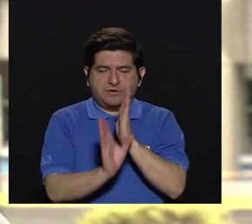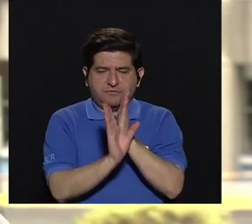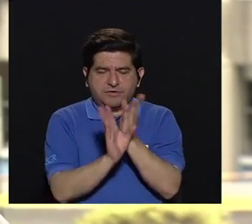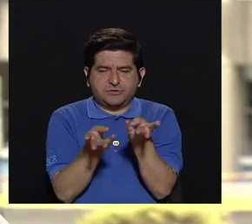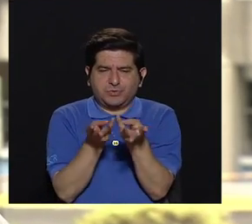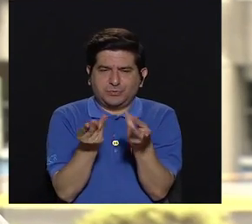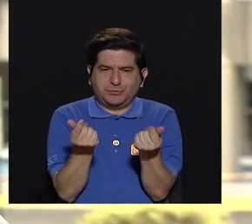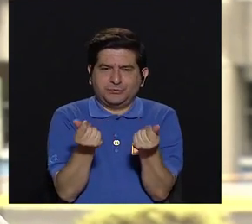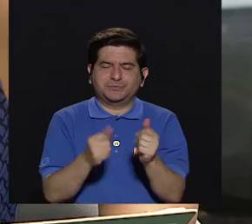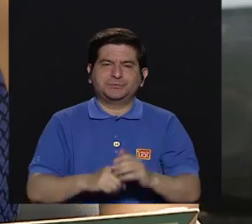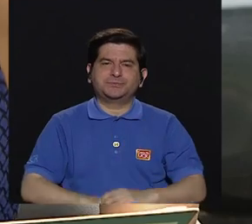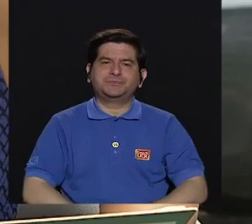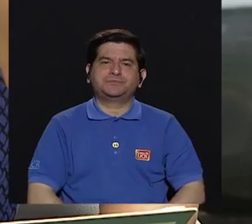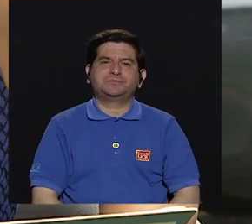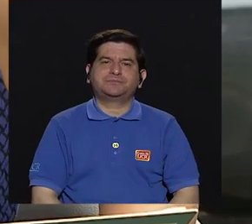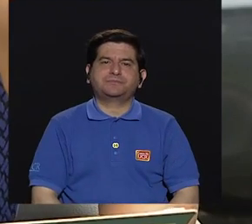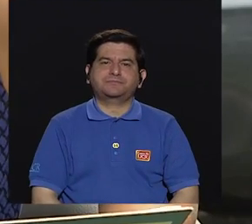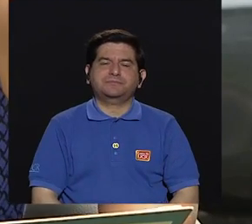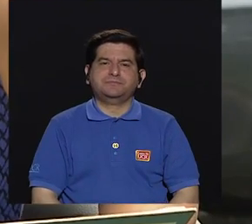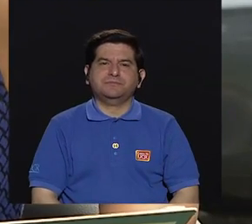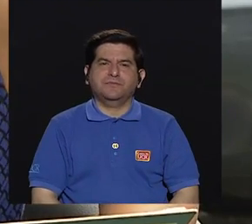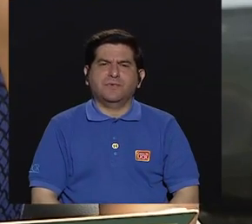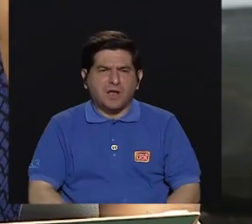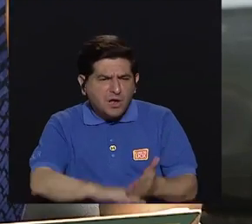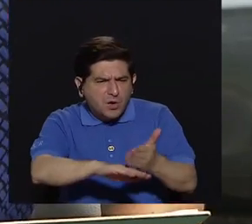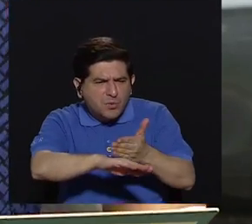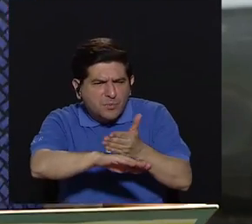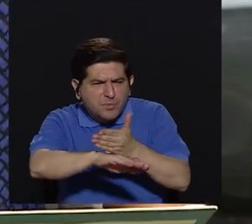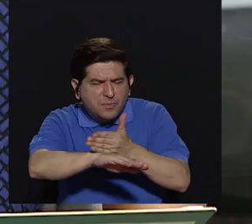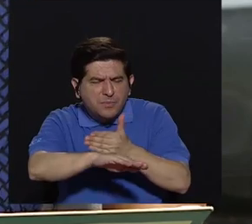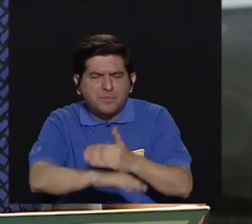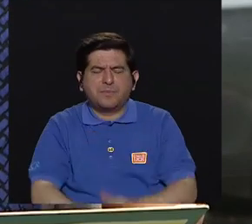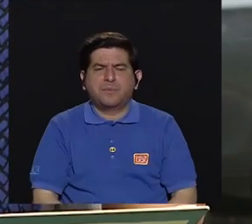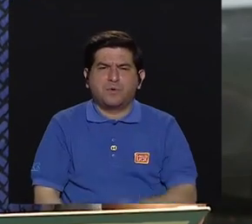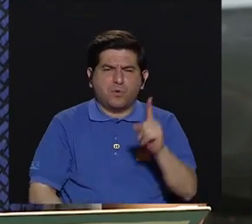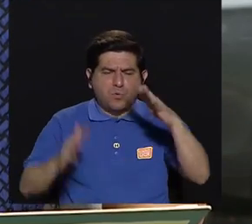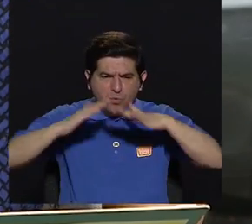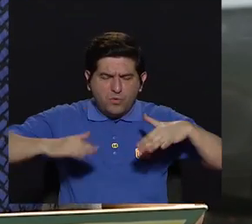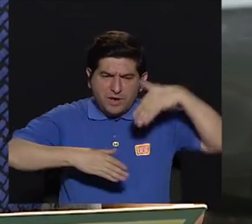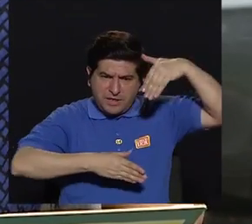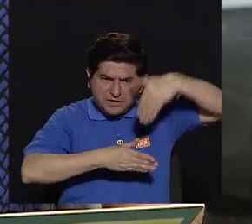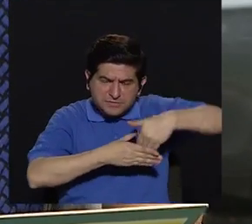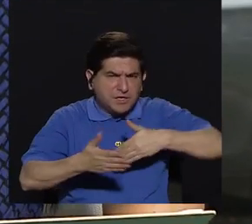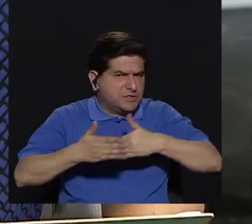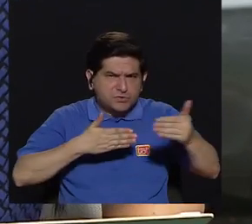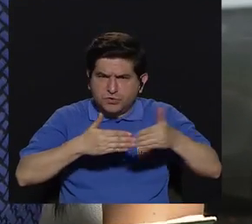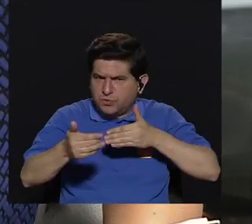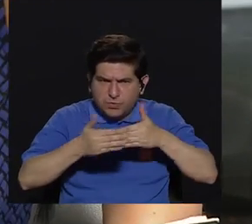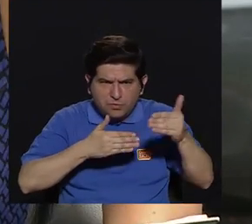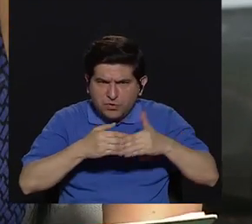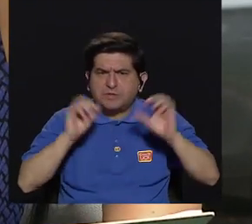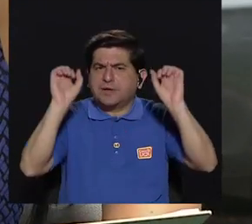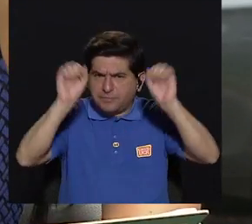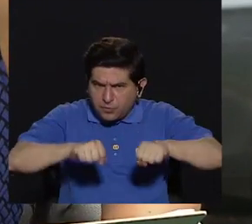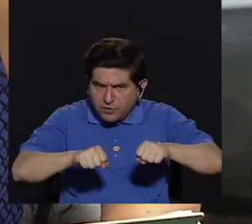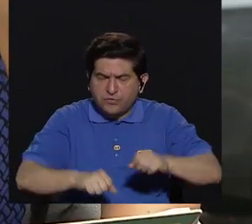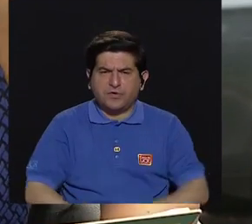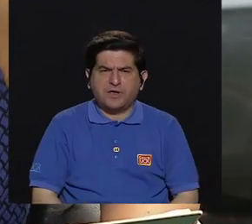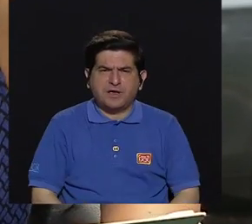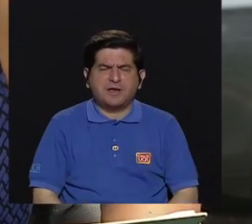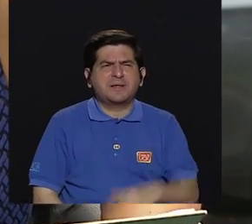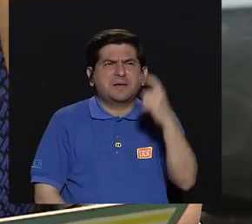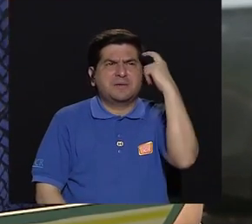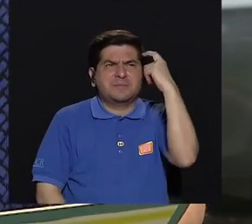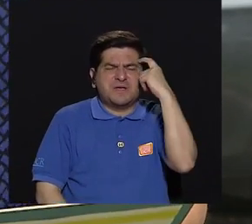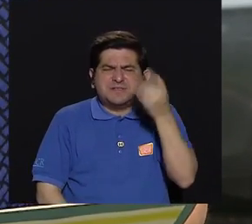psicológico. ¿Se puede empezar a mejorar un espacio interno en cualquier momento? Sí. ¿Qué